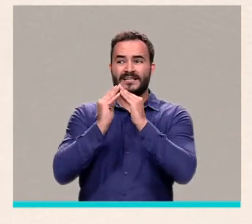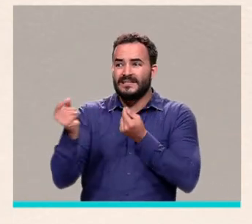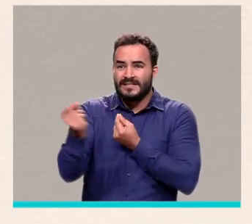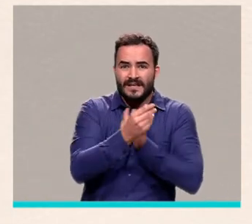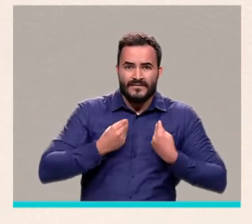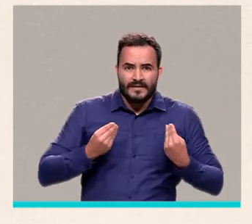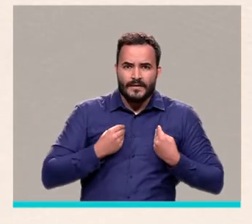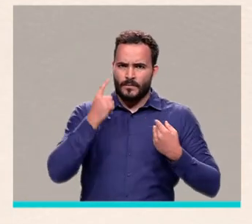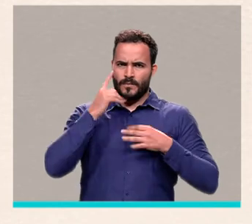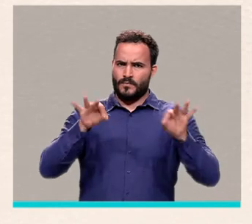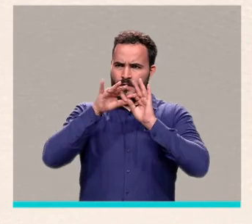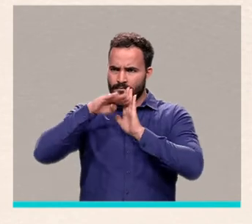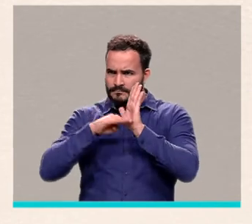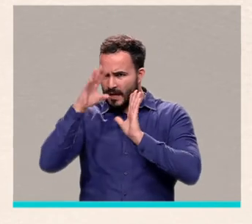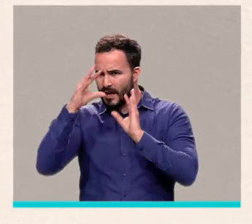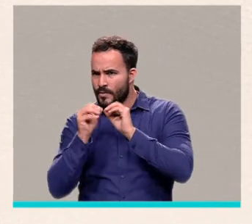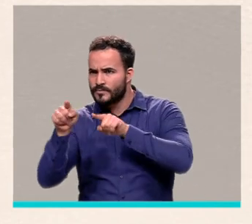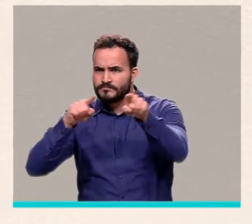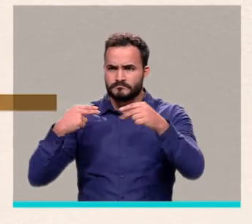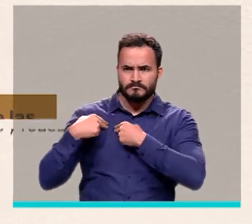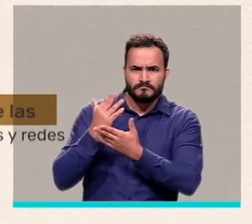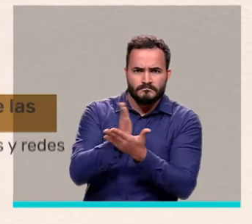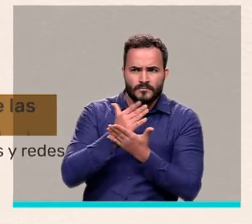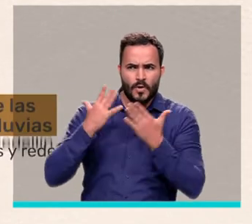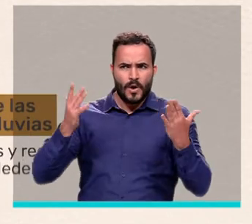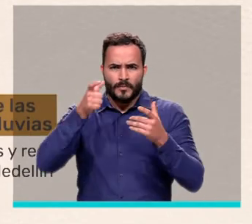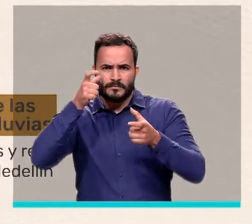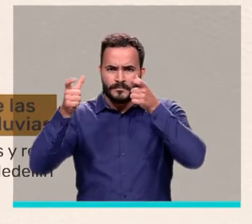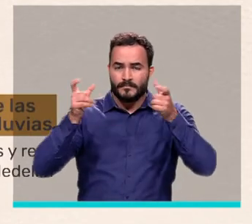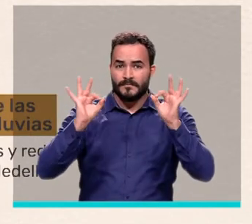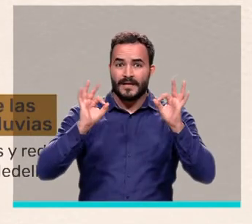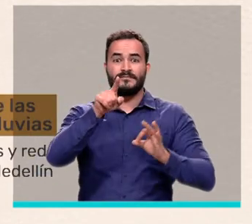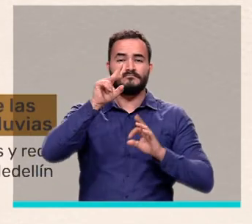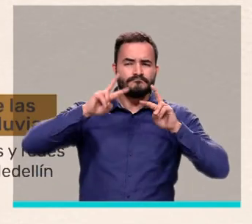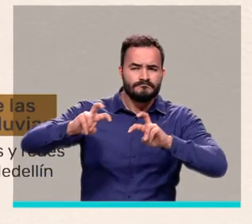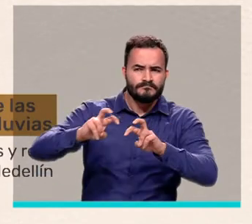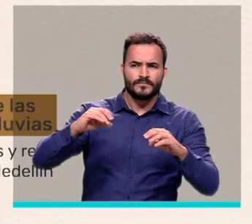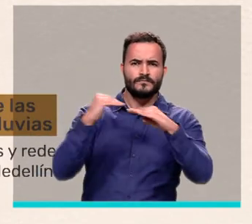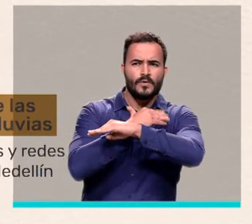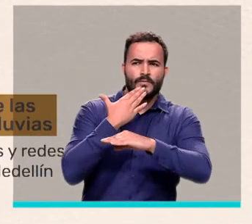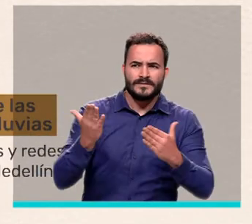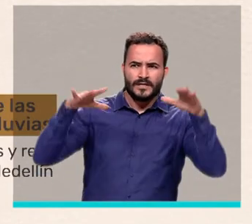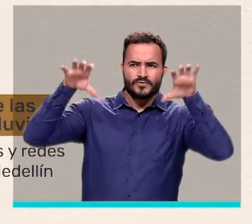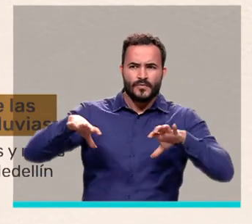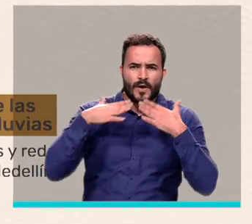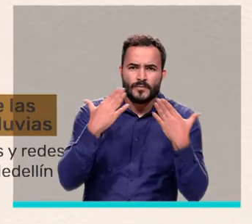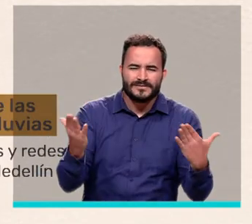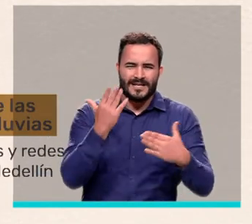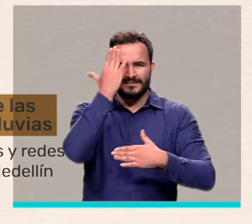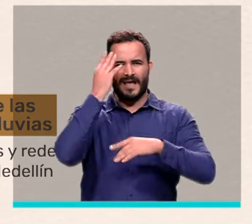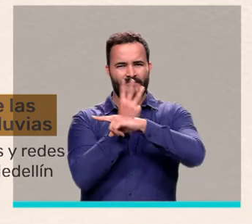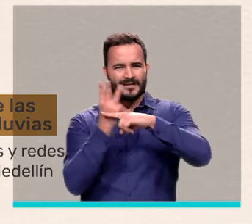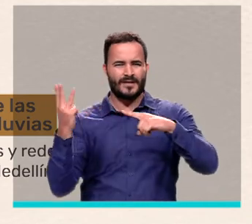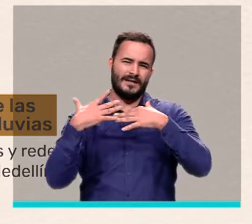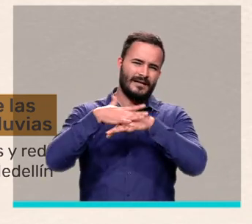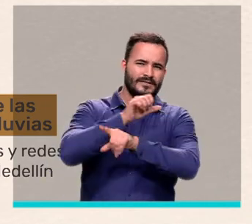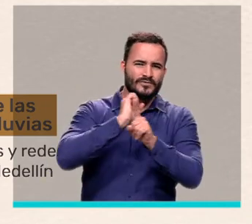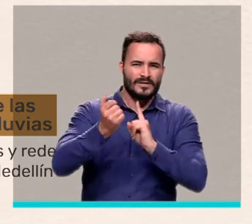sus vecinos, con roles y responsabilidades. Consulte el estado de las vías y los reportes de lluvias en las diferentes plataformas y redes